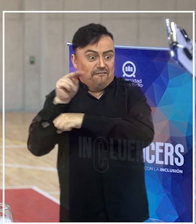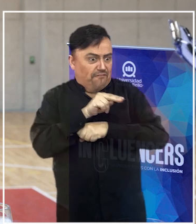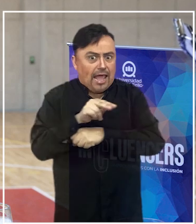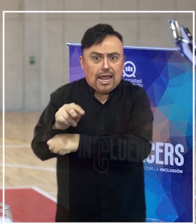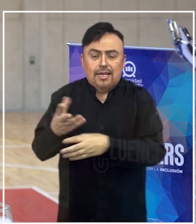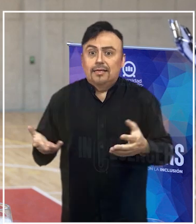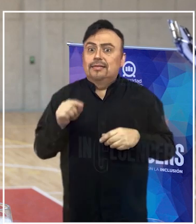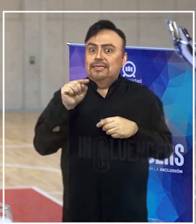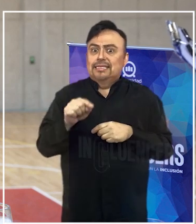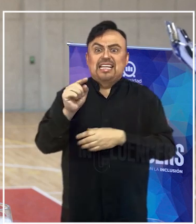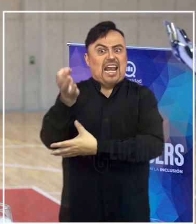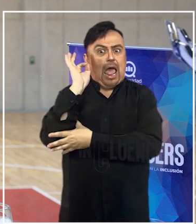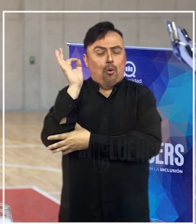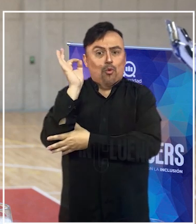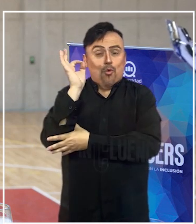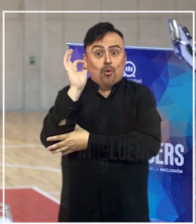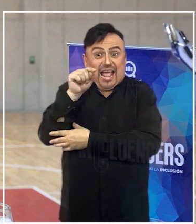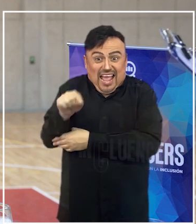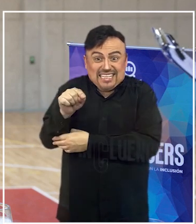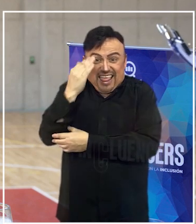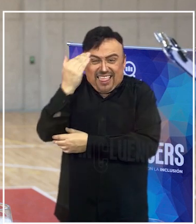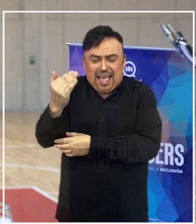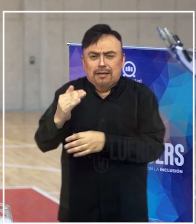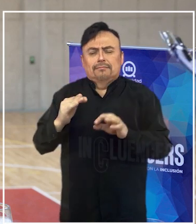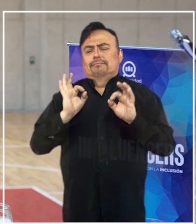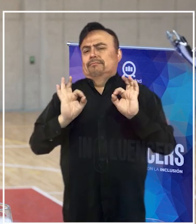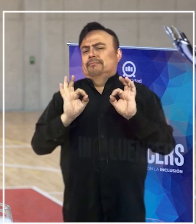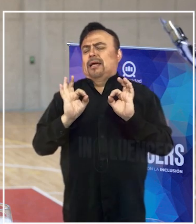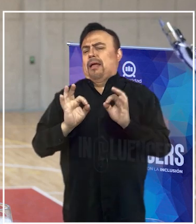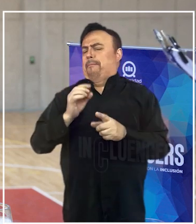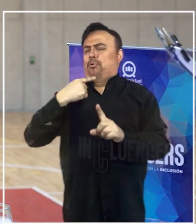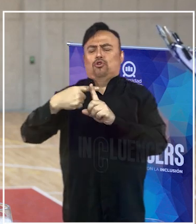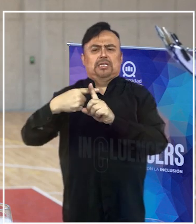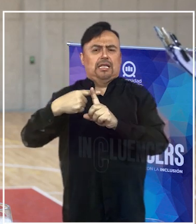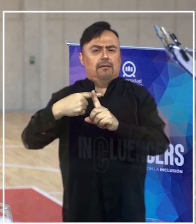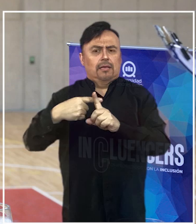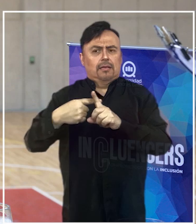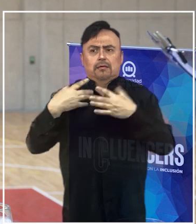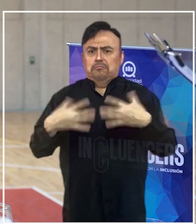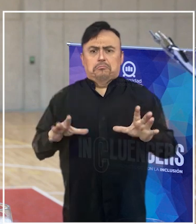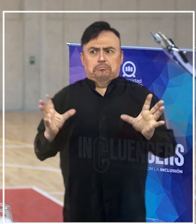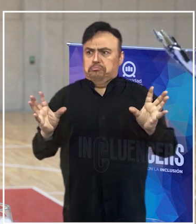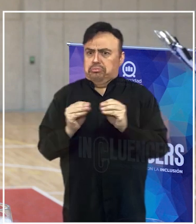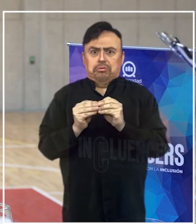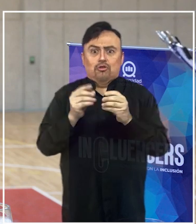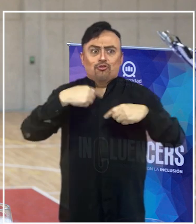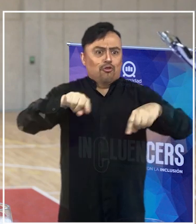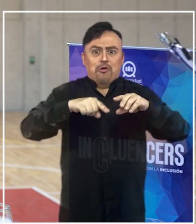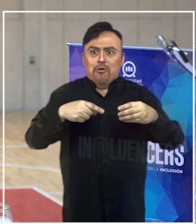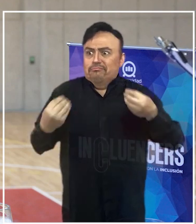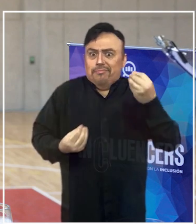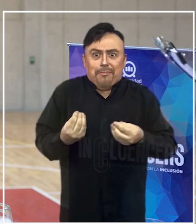Y ese día la reunión, la verdad, fue tan positiva y tan sintética porque el resumen de lo que estaba